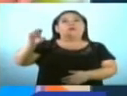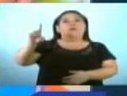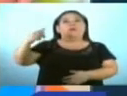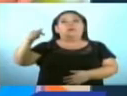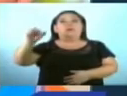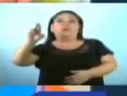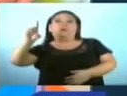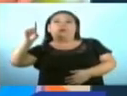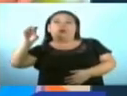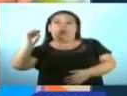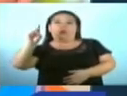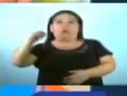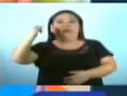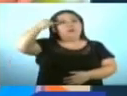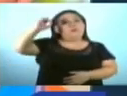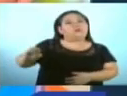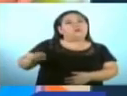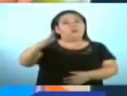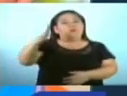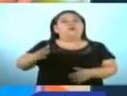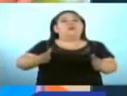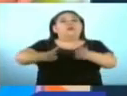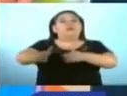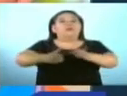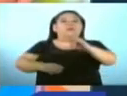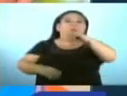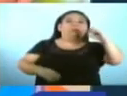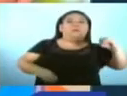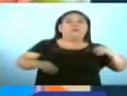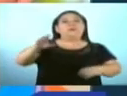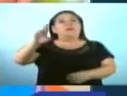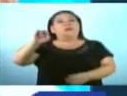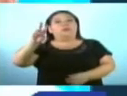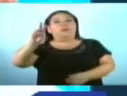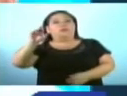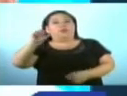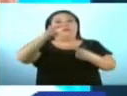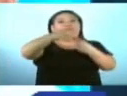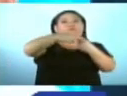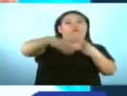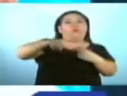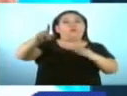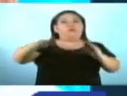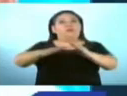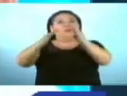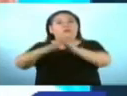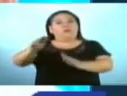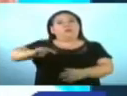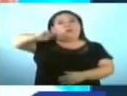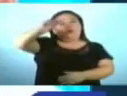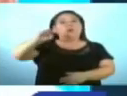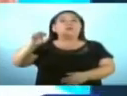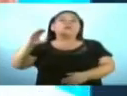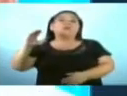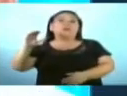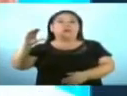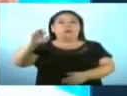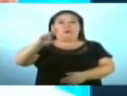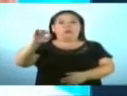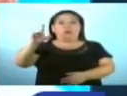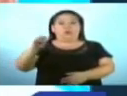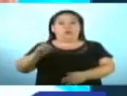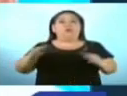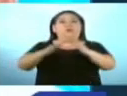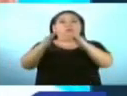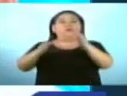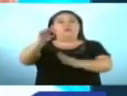Nuevas Ideas y en Aguachapán Norte, Darwin Regalado de Nuevas Ideas. En Santa Ana Centro, Gustavo Acevedo de Nuevas Ideas.